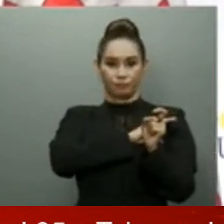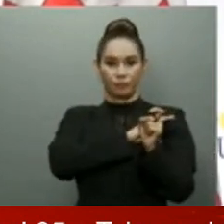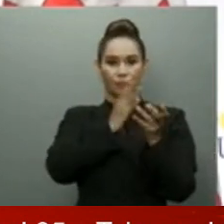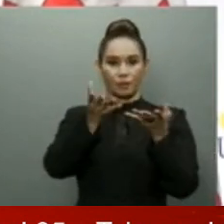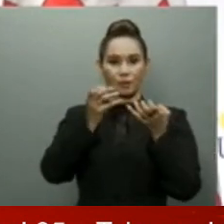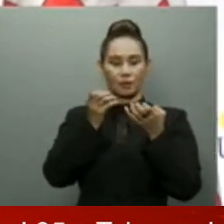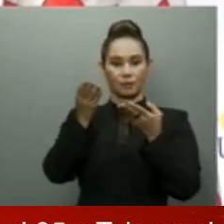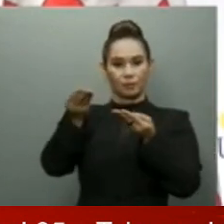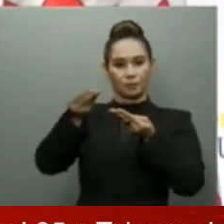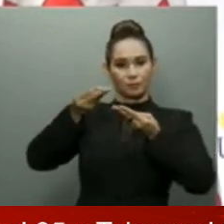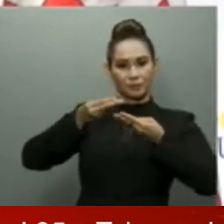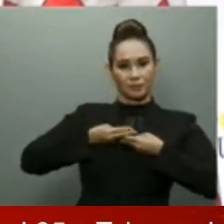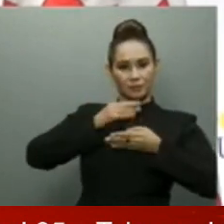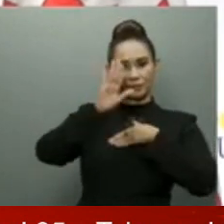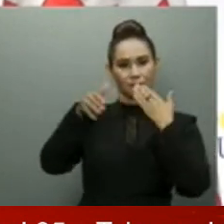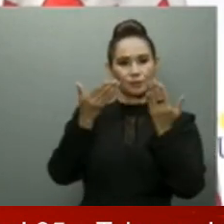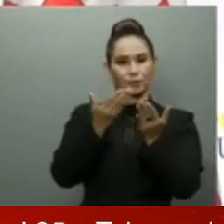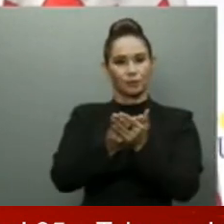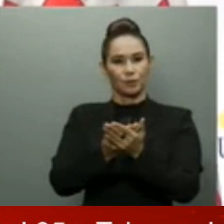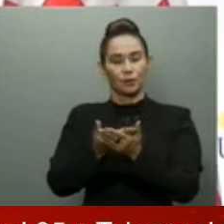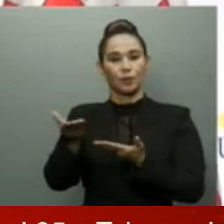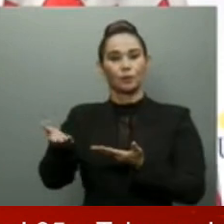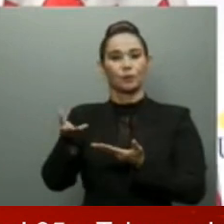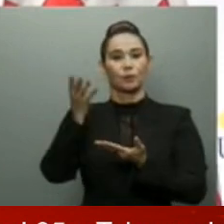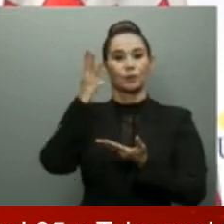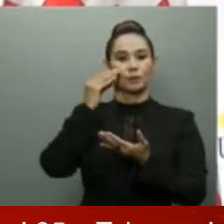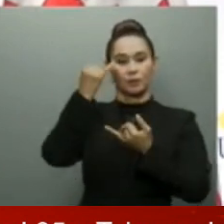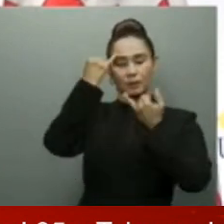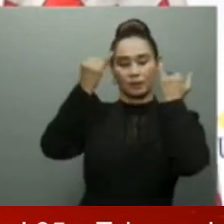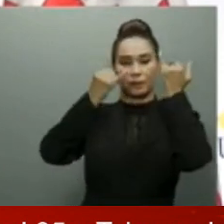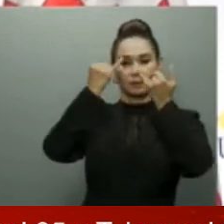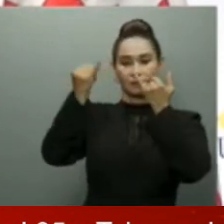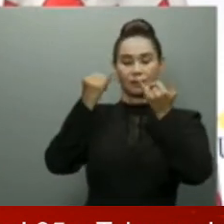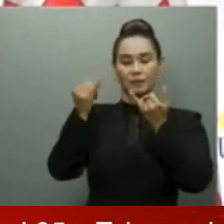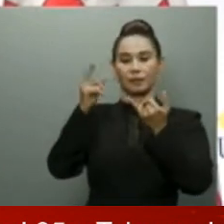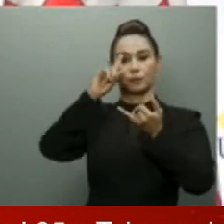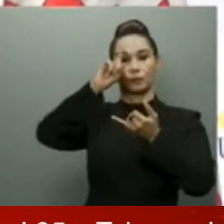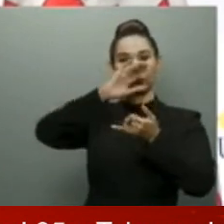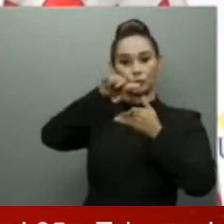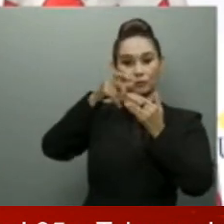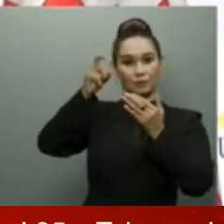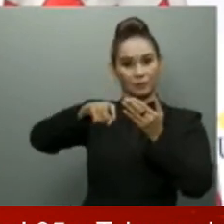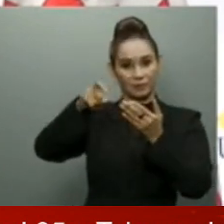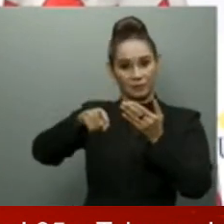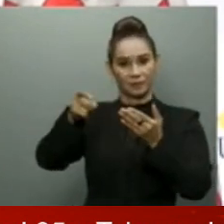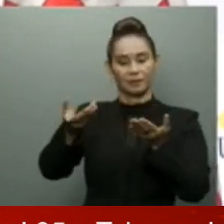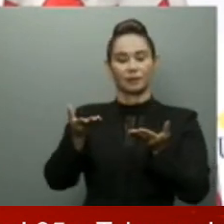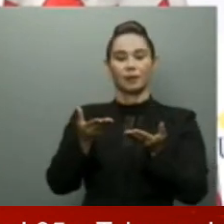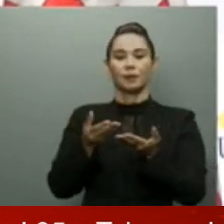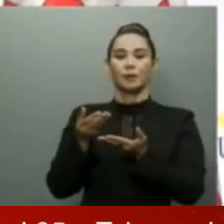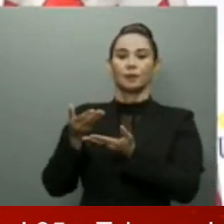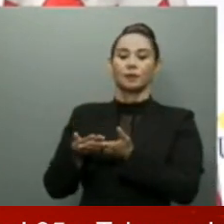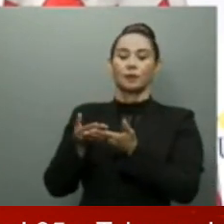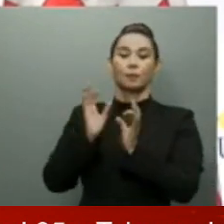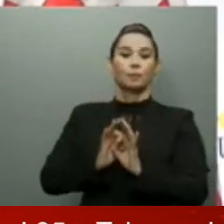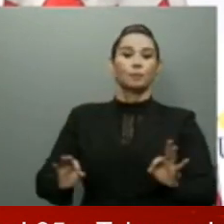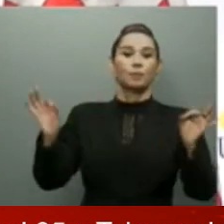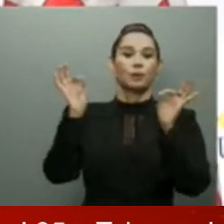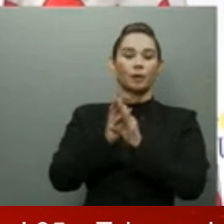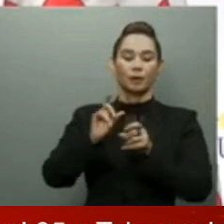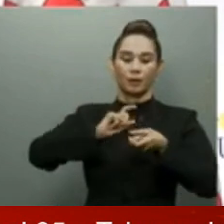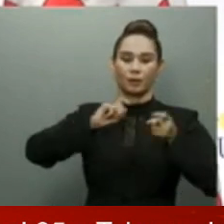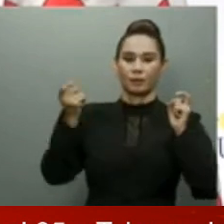todos los insumos y actualizaciones necesarias que serán importantes para la transformación